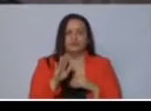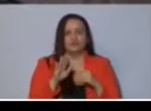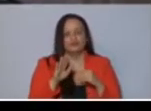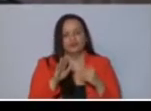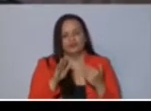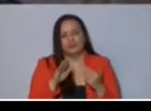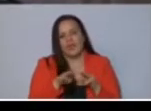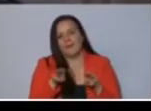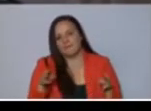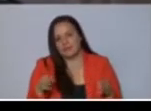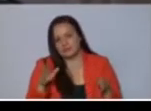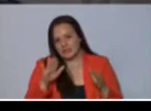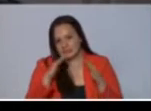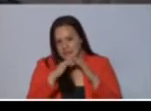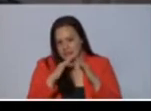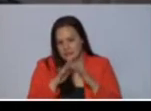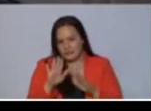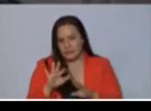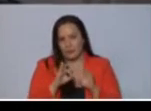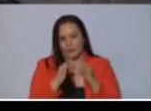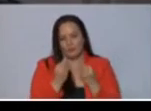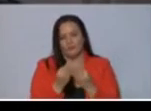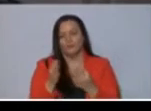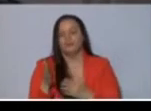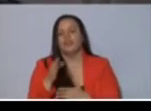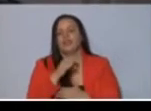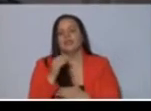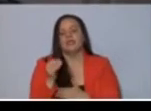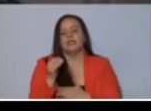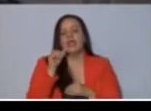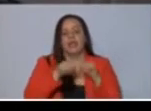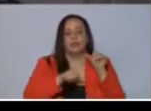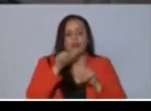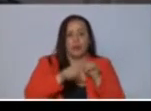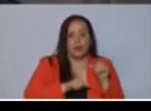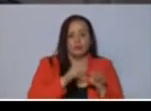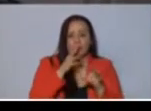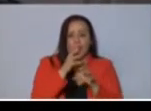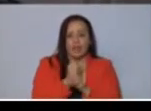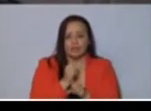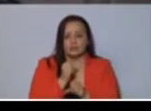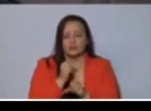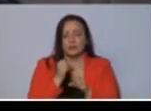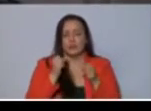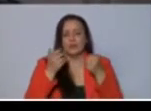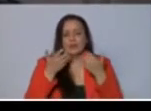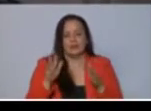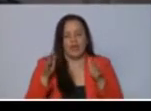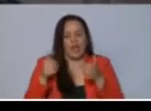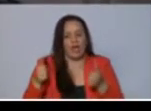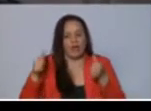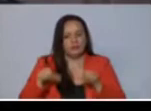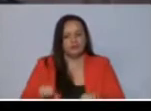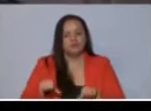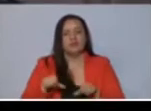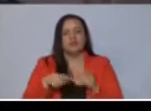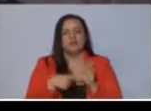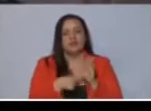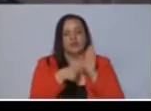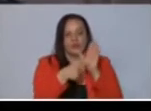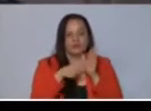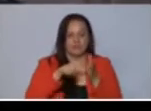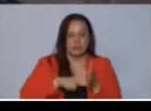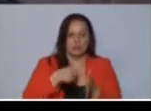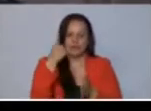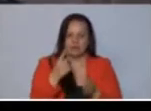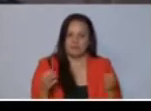mesas. Me parece que el esfuerzo que se ha hecho de concertación además demuestra una vez